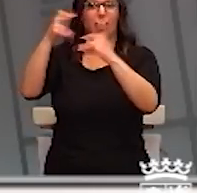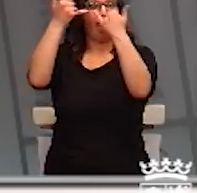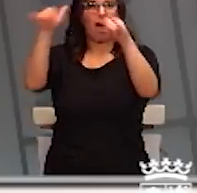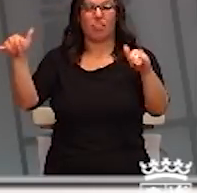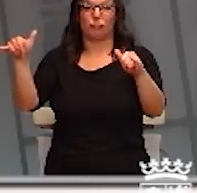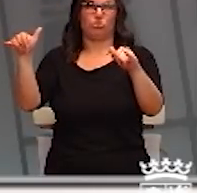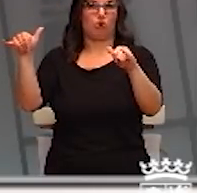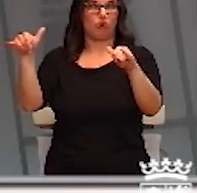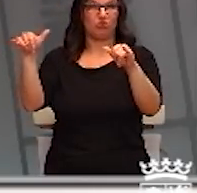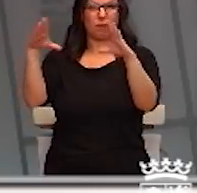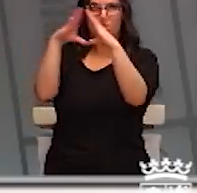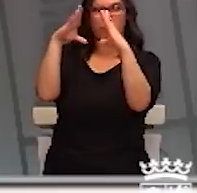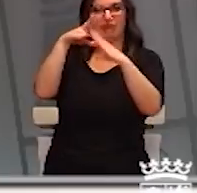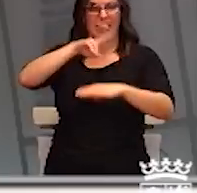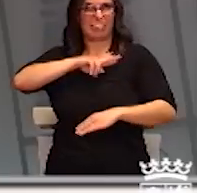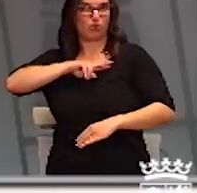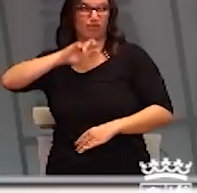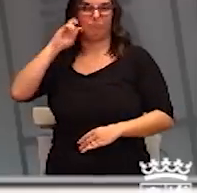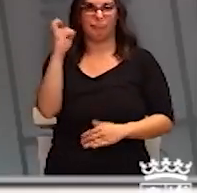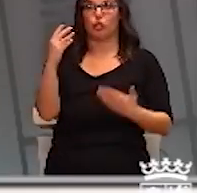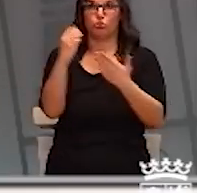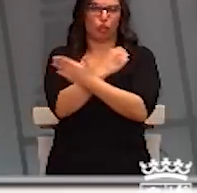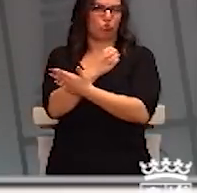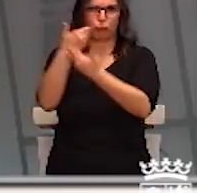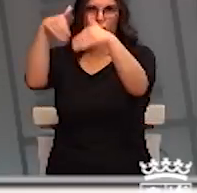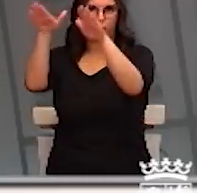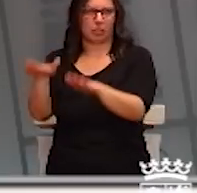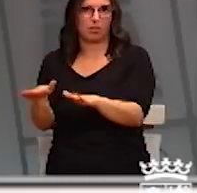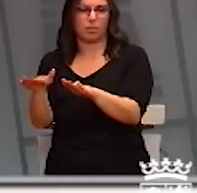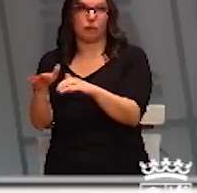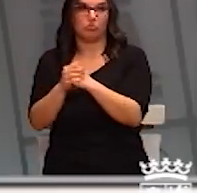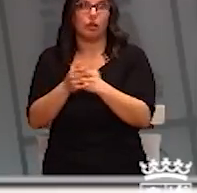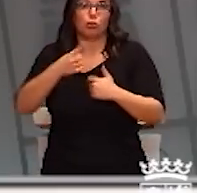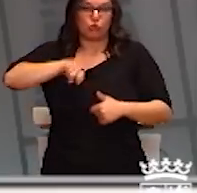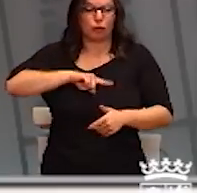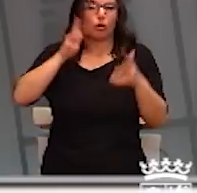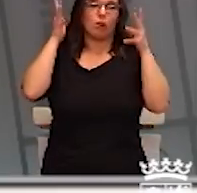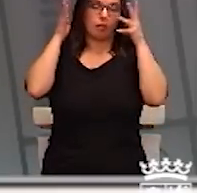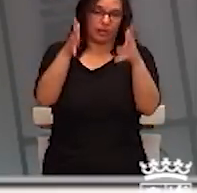y ceremonias litúrgicas y es evidente que nuestra recomendación